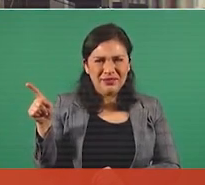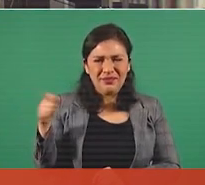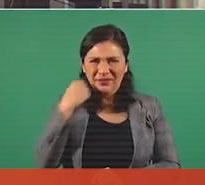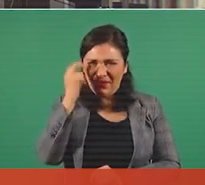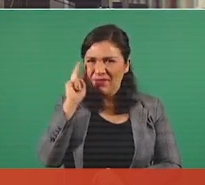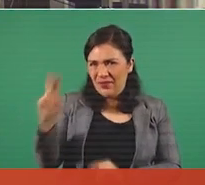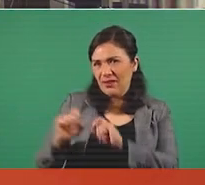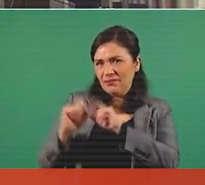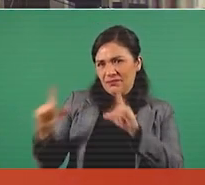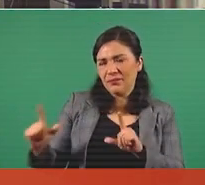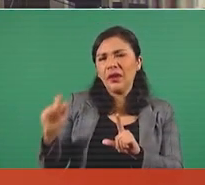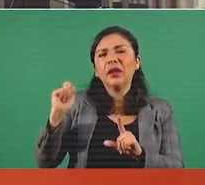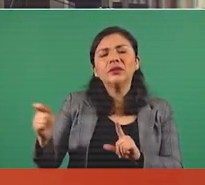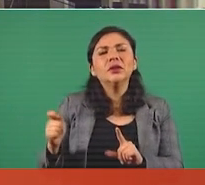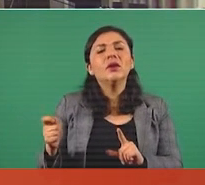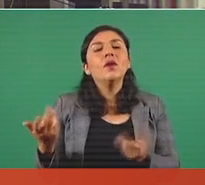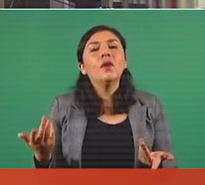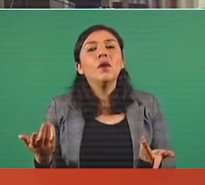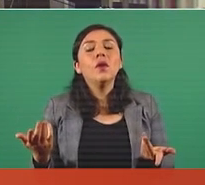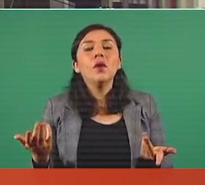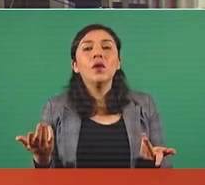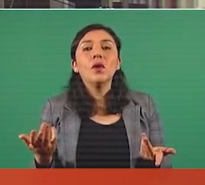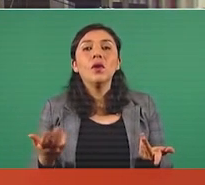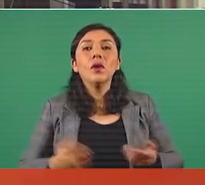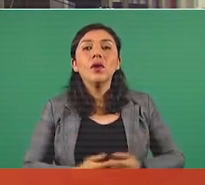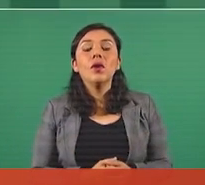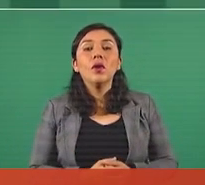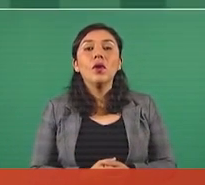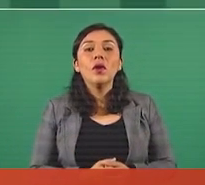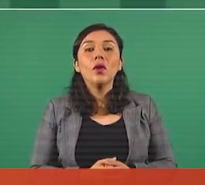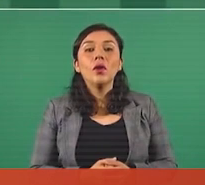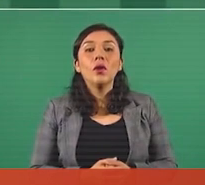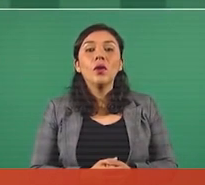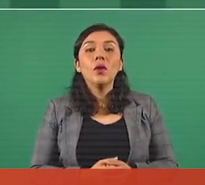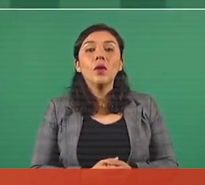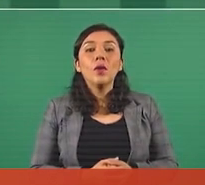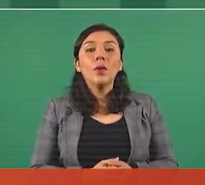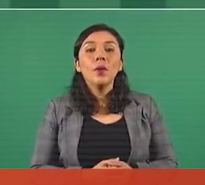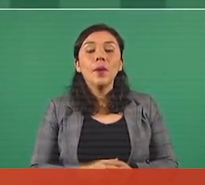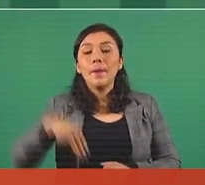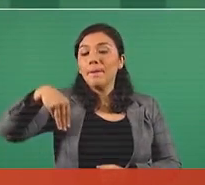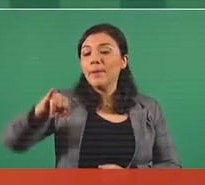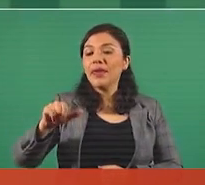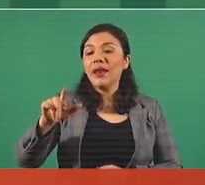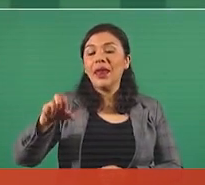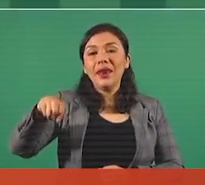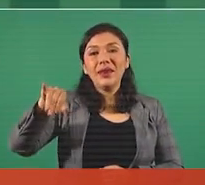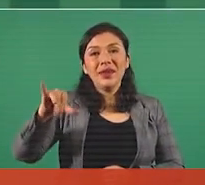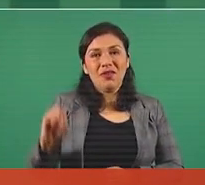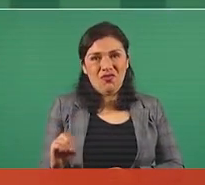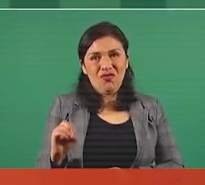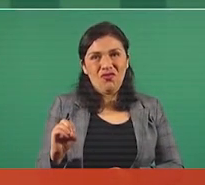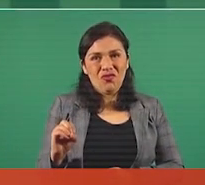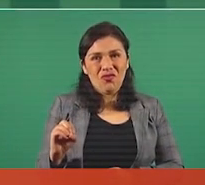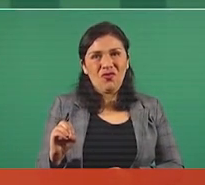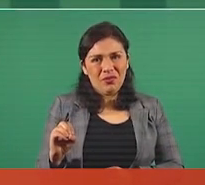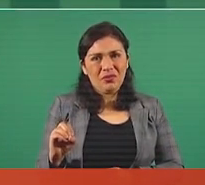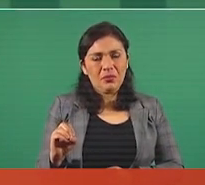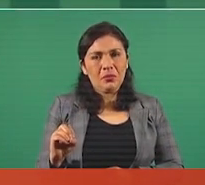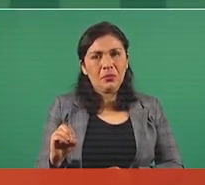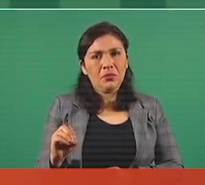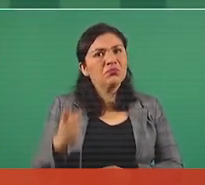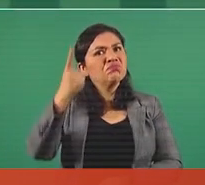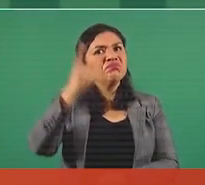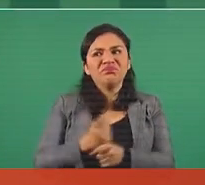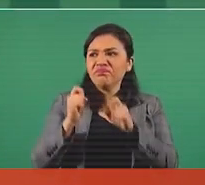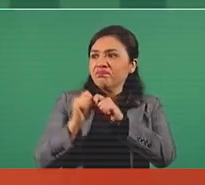de cómo el milenio destaca la